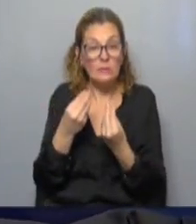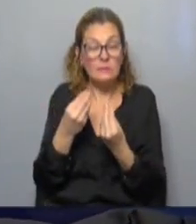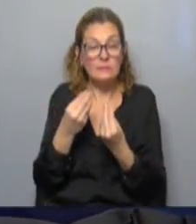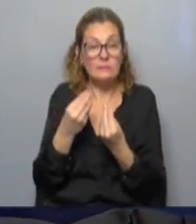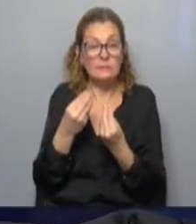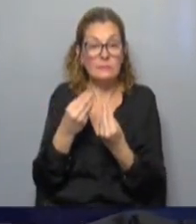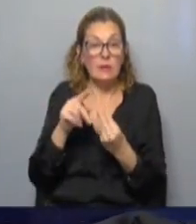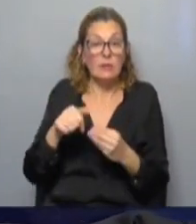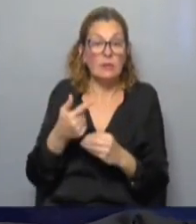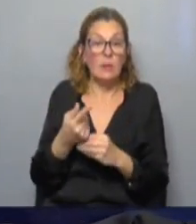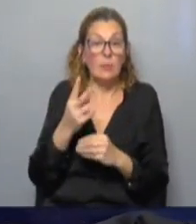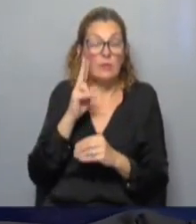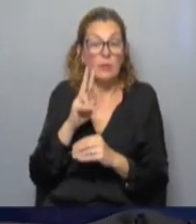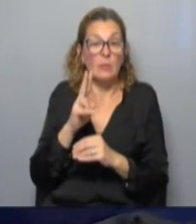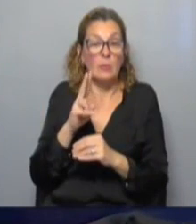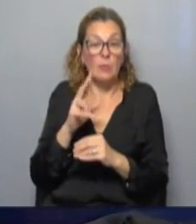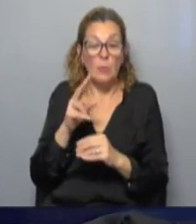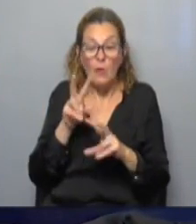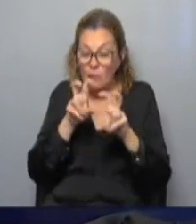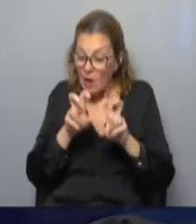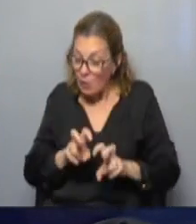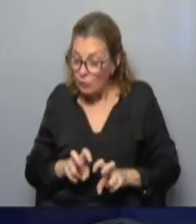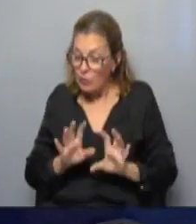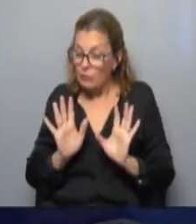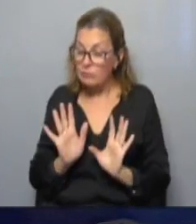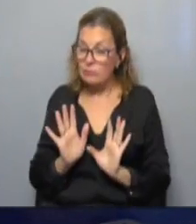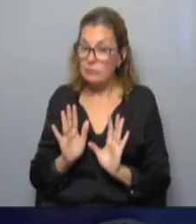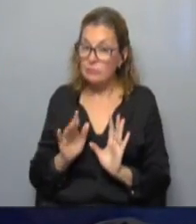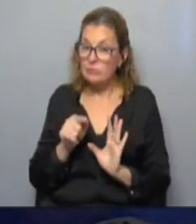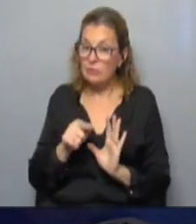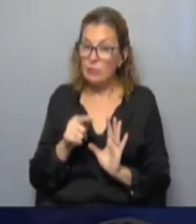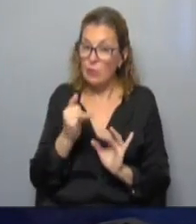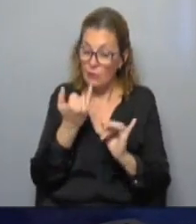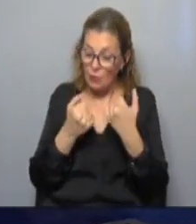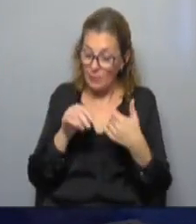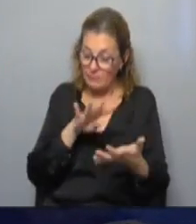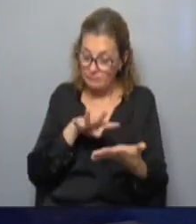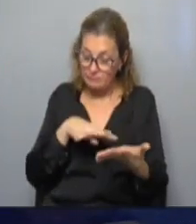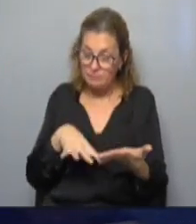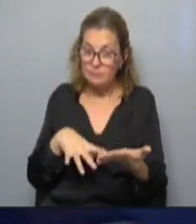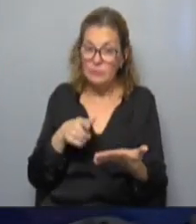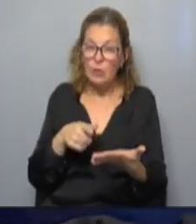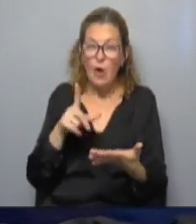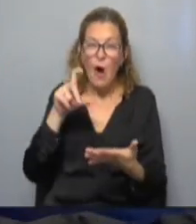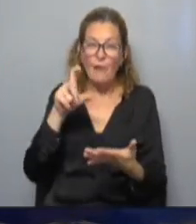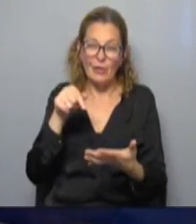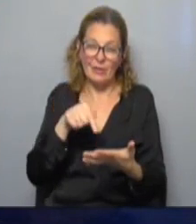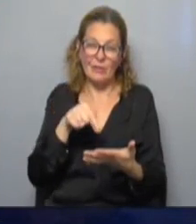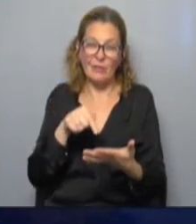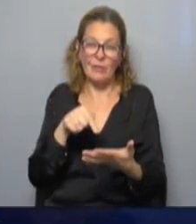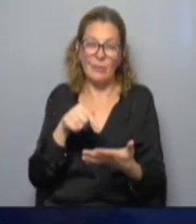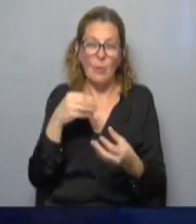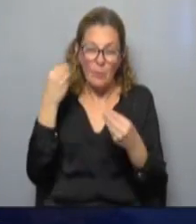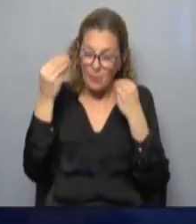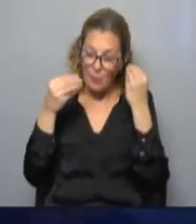y luego, bueno, haremos una evaluación de su informe. Obviamente que esto tiene que generar